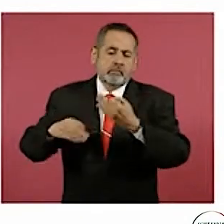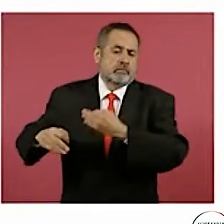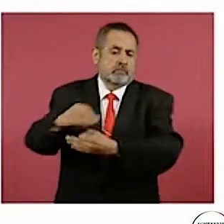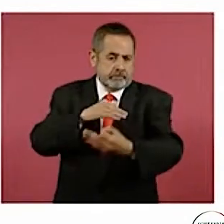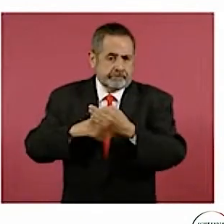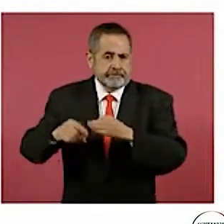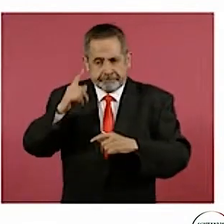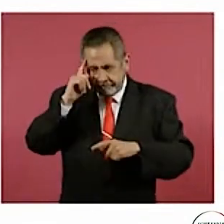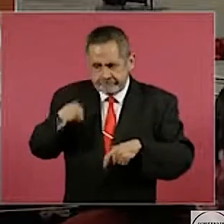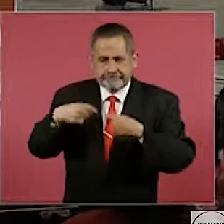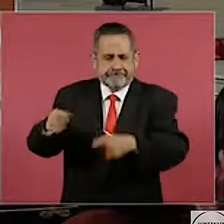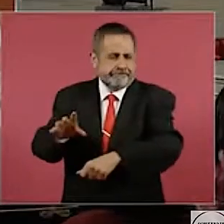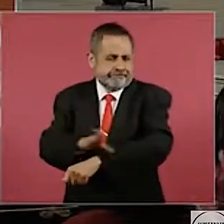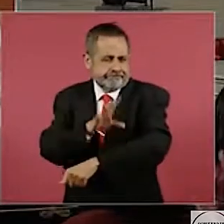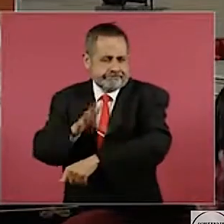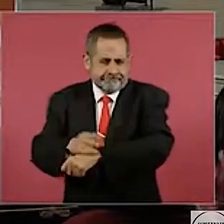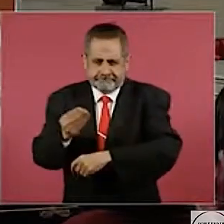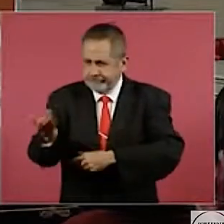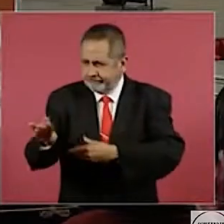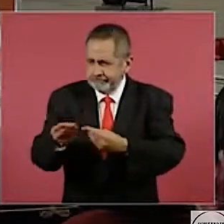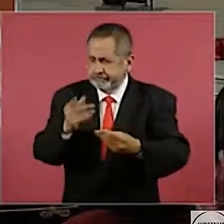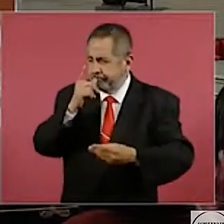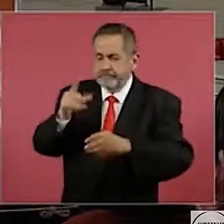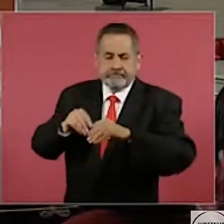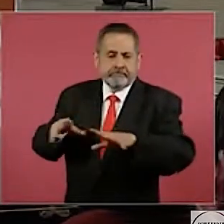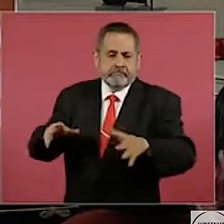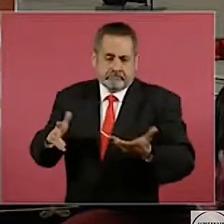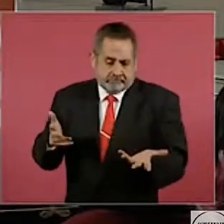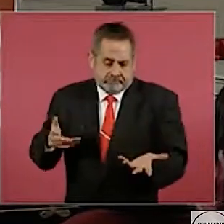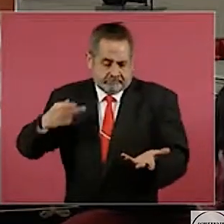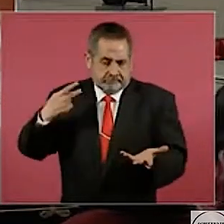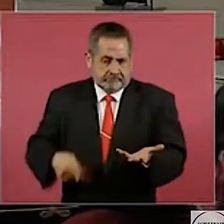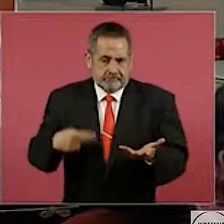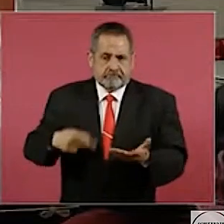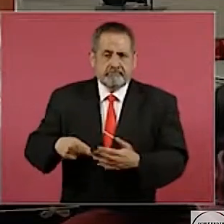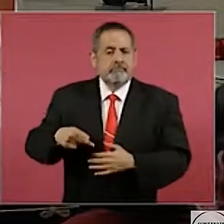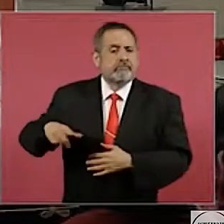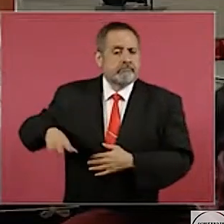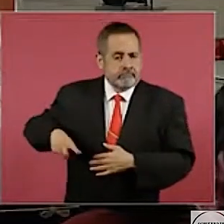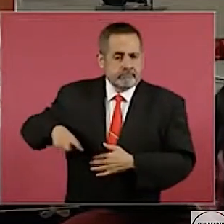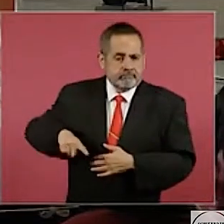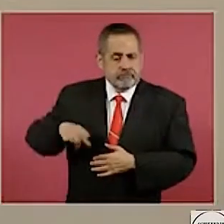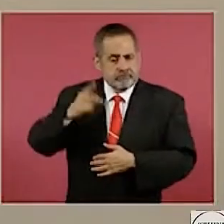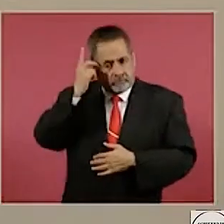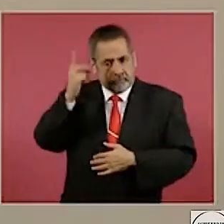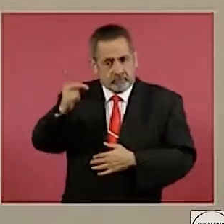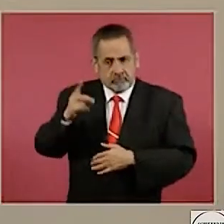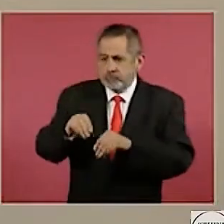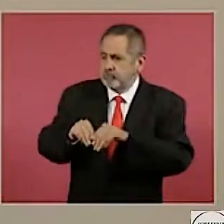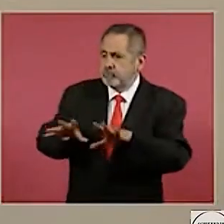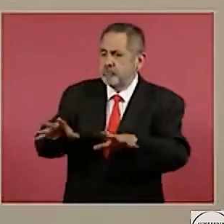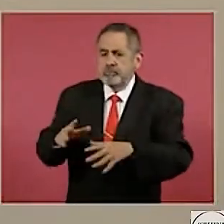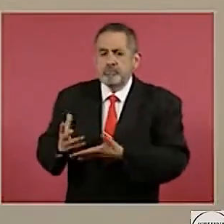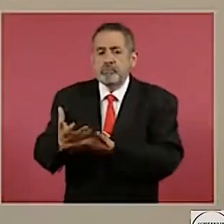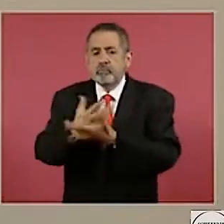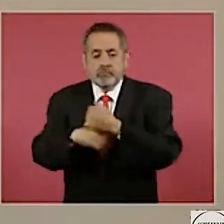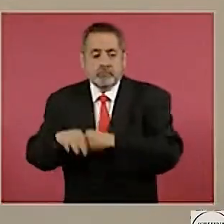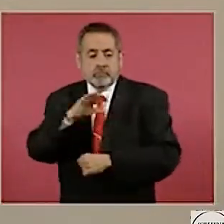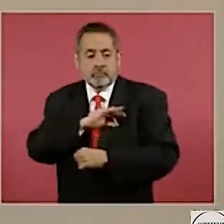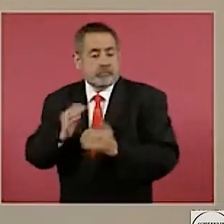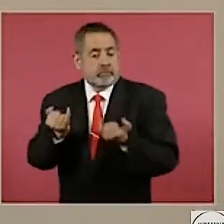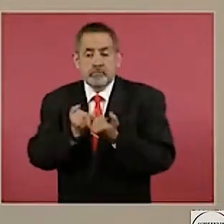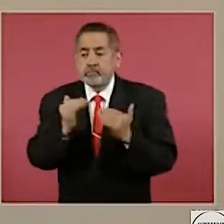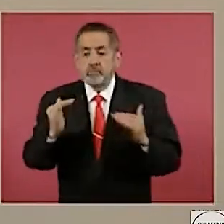energética y por este simple hecho, por ser una empresa pública, no puede ser equiparado